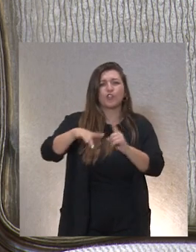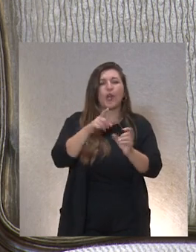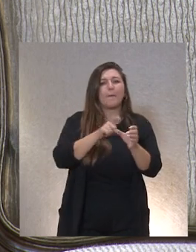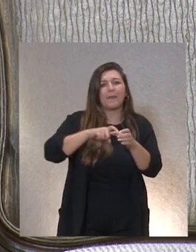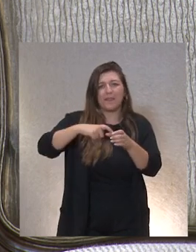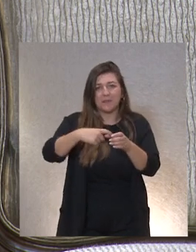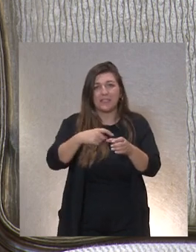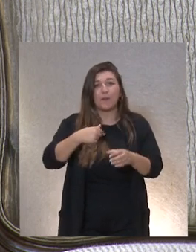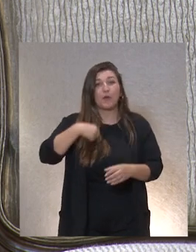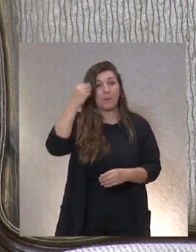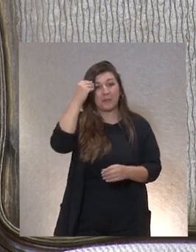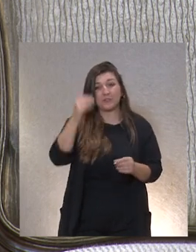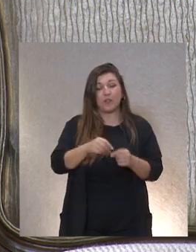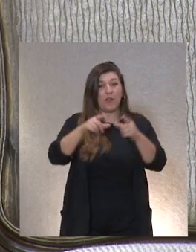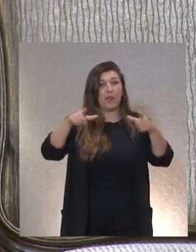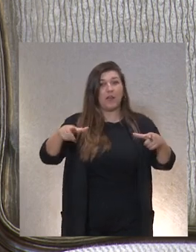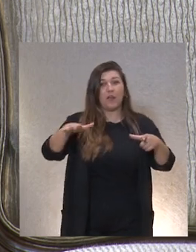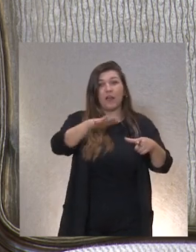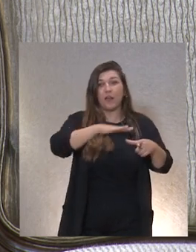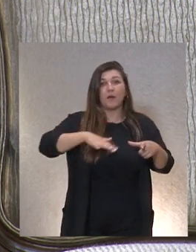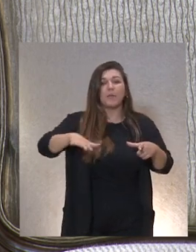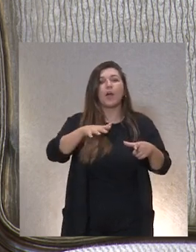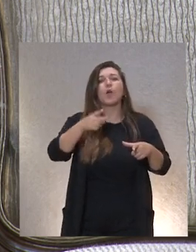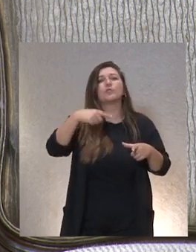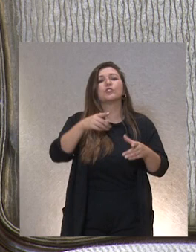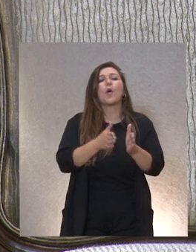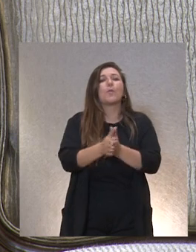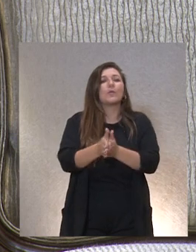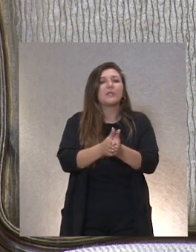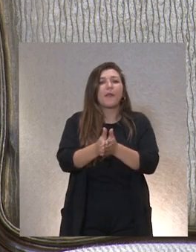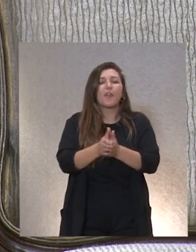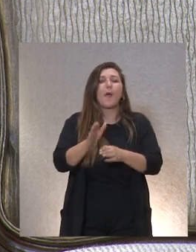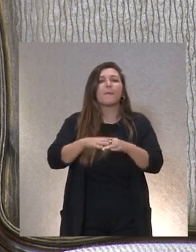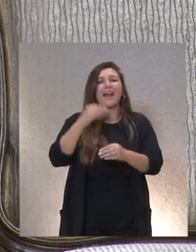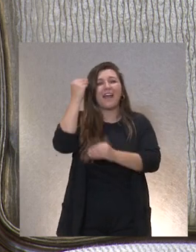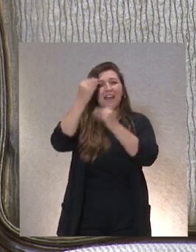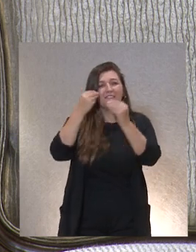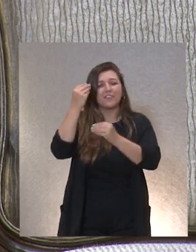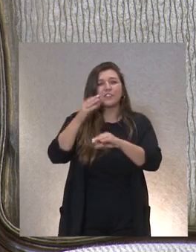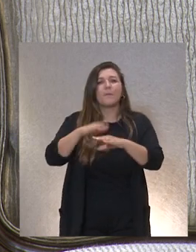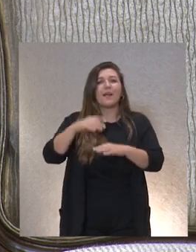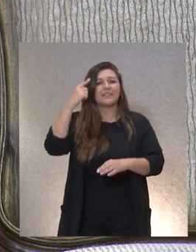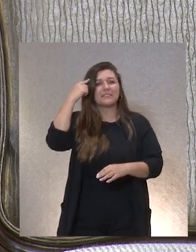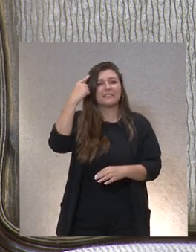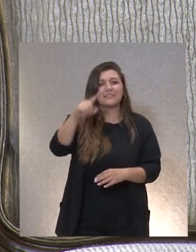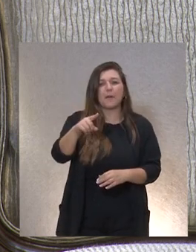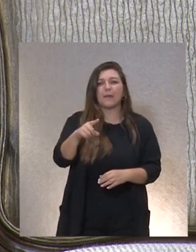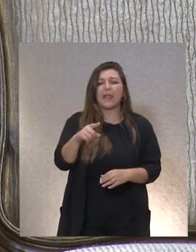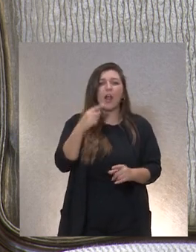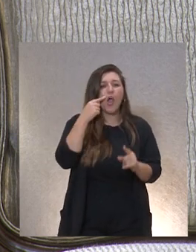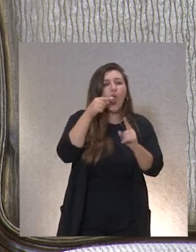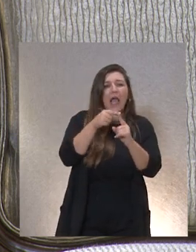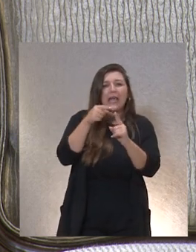marco, siempre estoy segura, van a encontrar la motivación para la reflexión y para proponerse pequeños